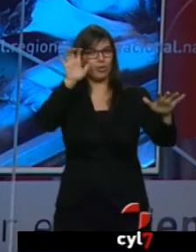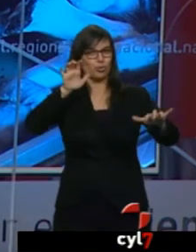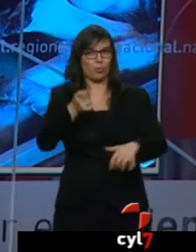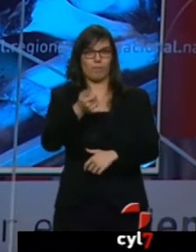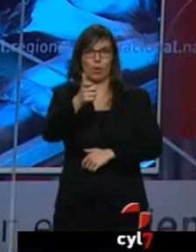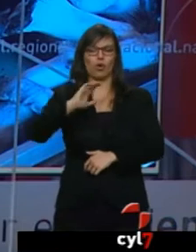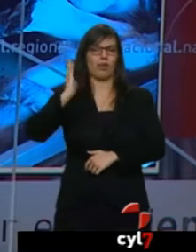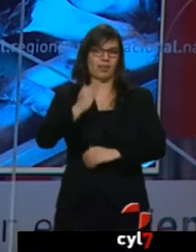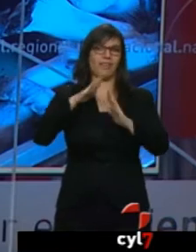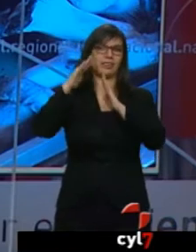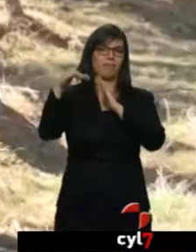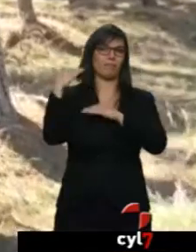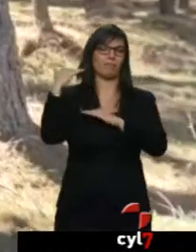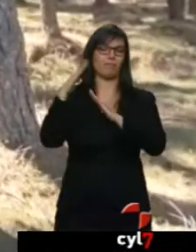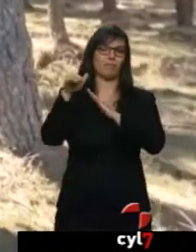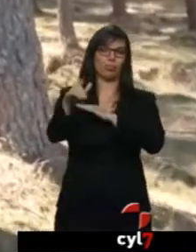soriano.